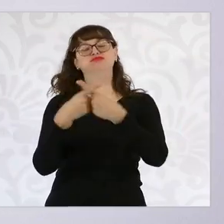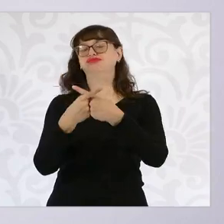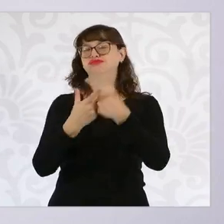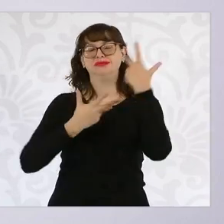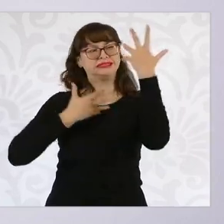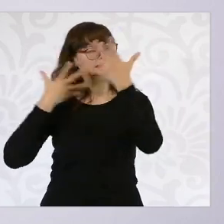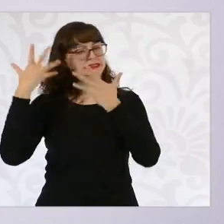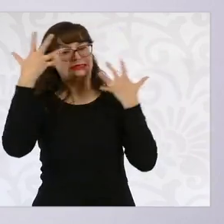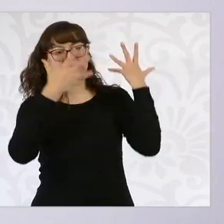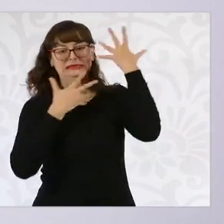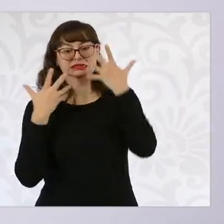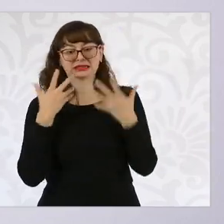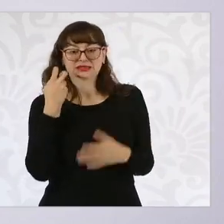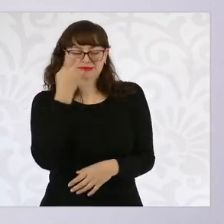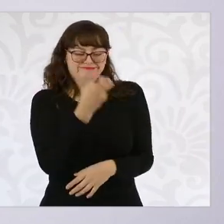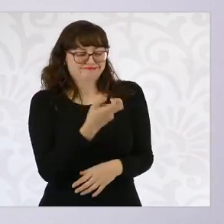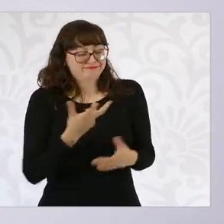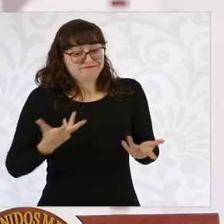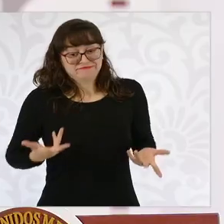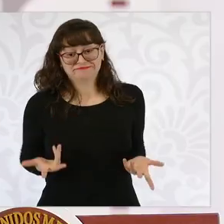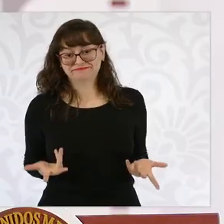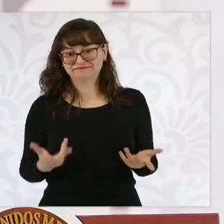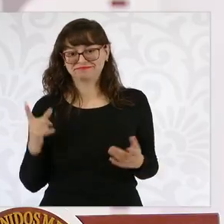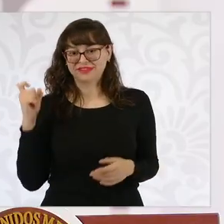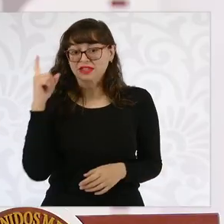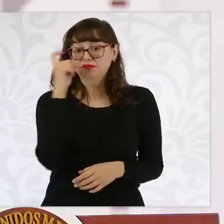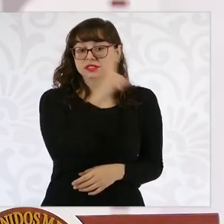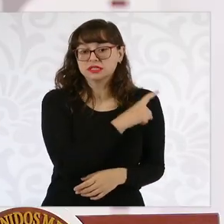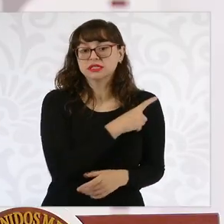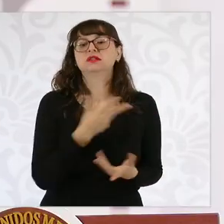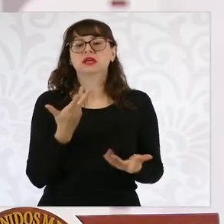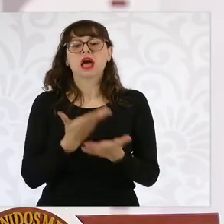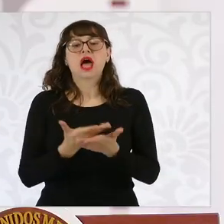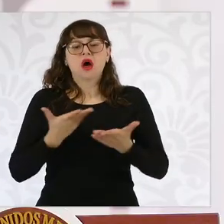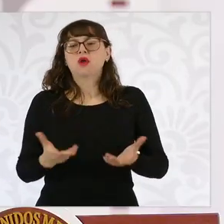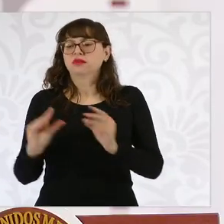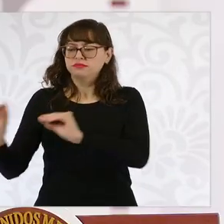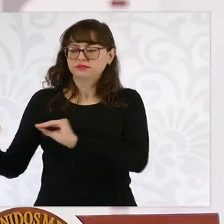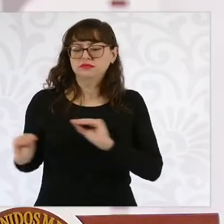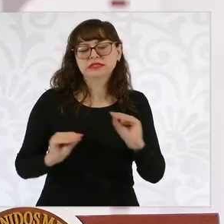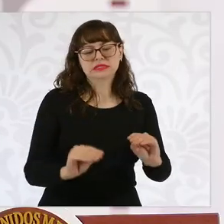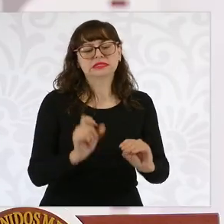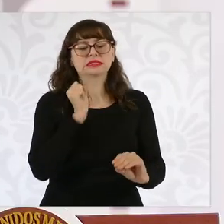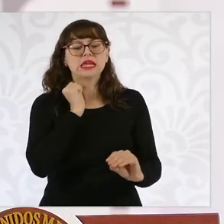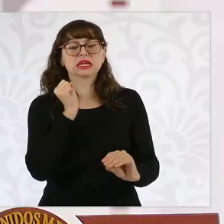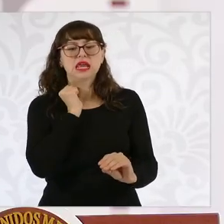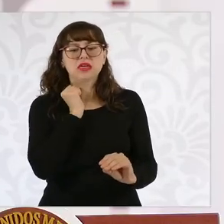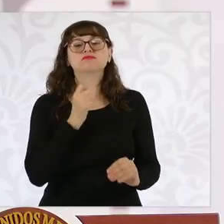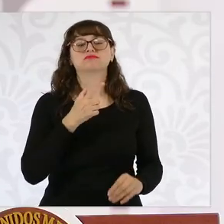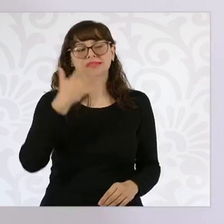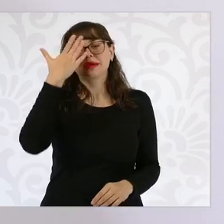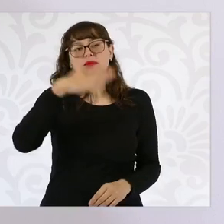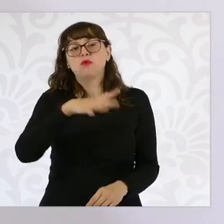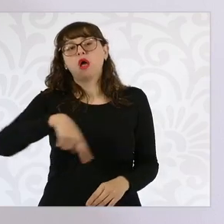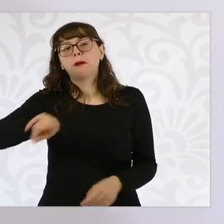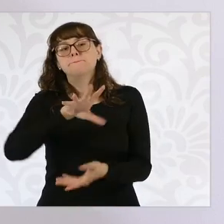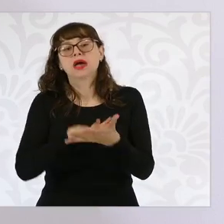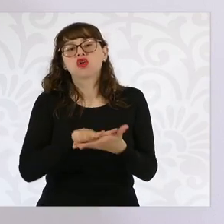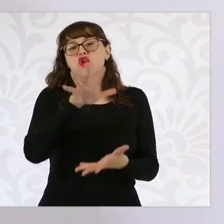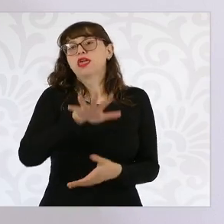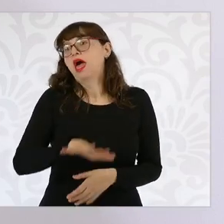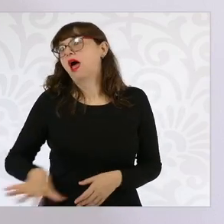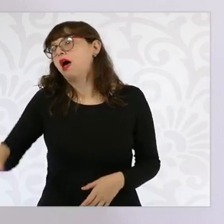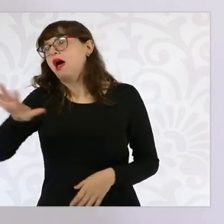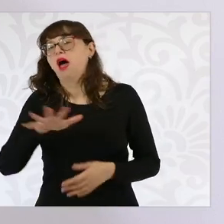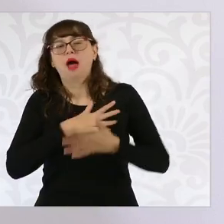duda que se aprobará, porque sabemos que los legisladores tienen este amor por el pueblo, pero